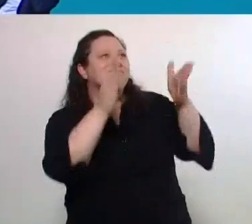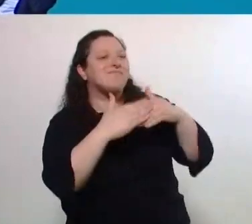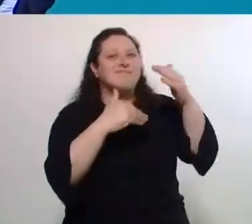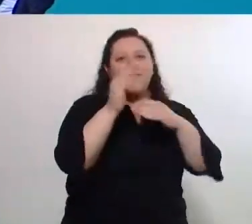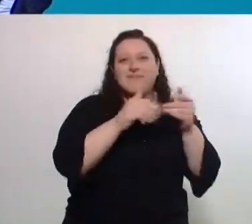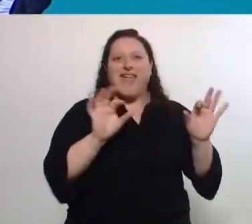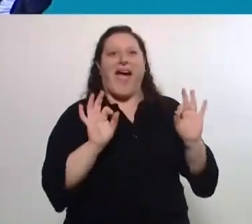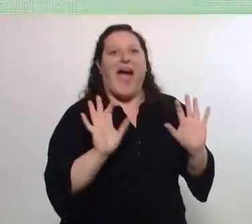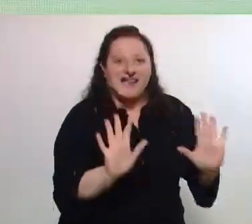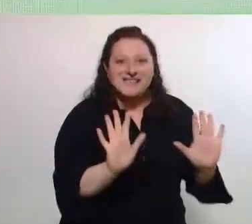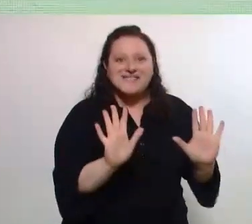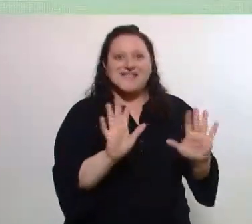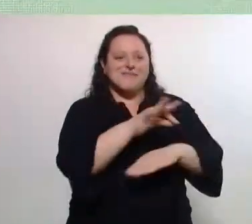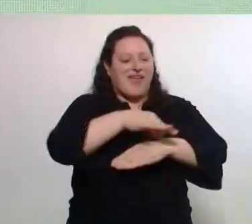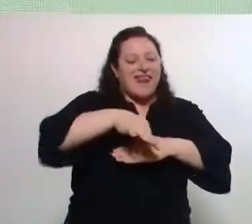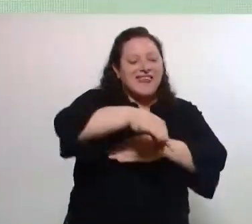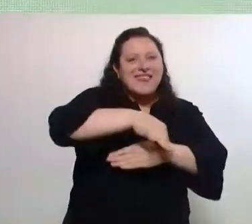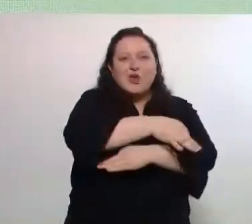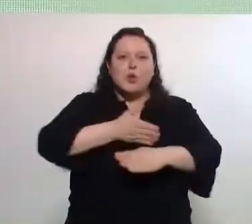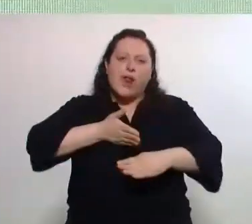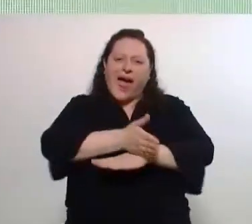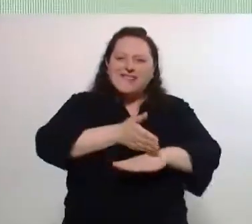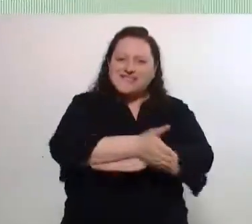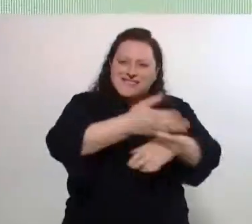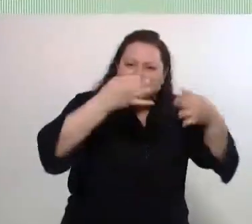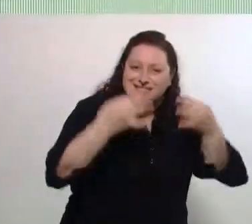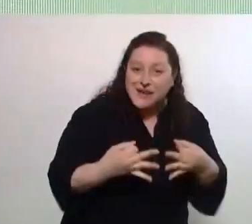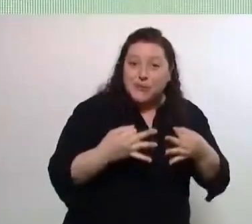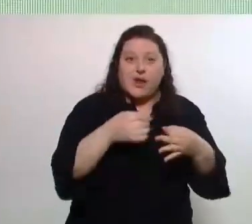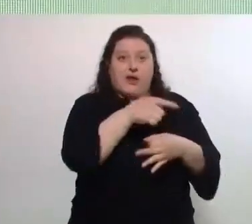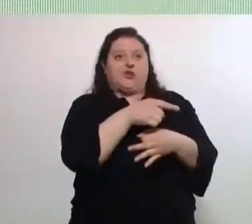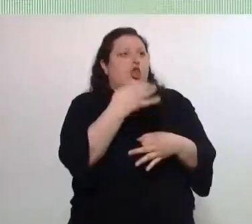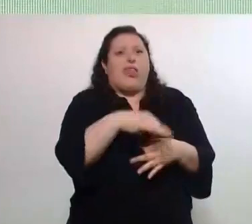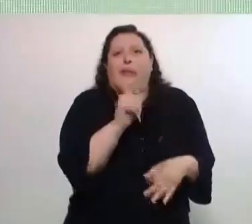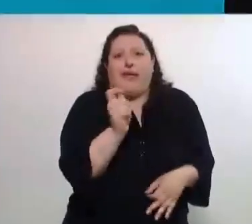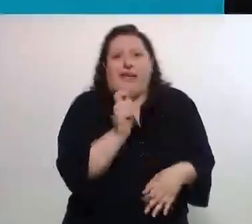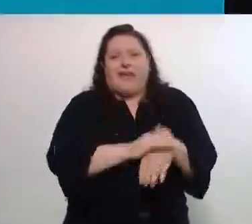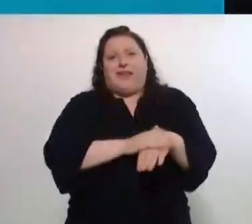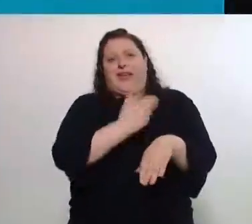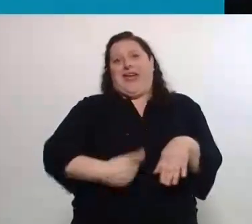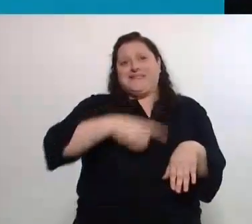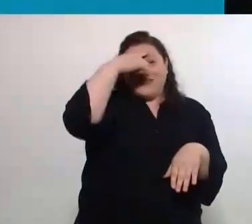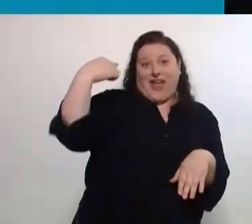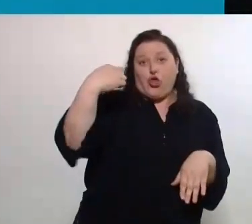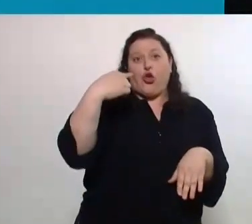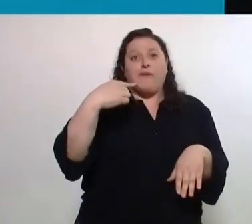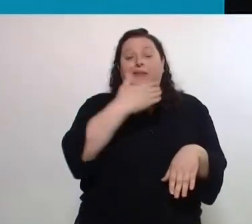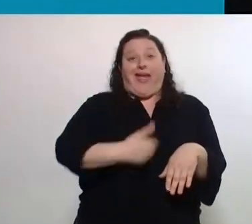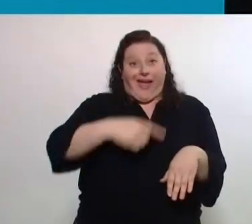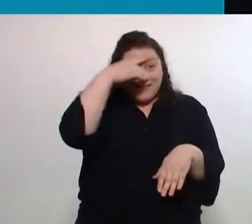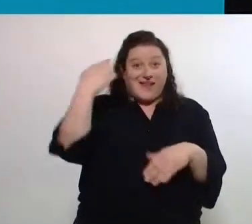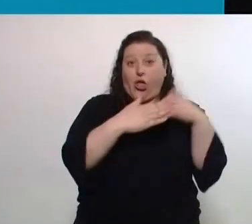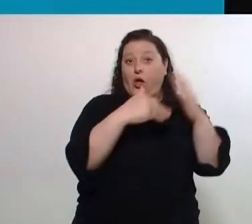si no las hace el Estado, no las hace nadie, o peor aún, se la termina haciendo como puede